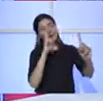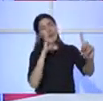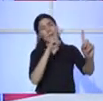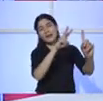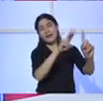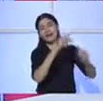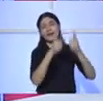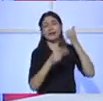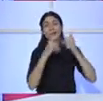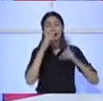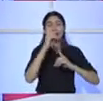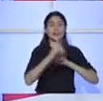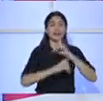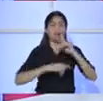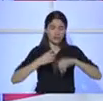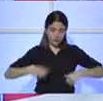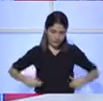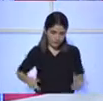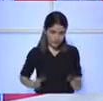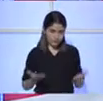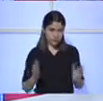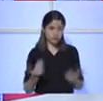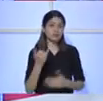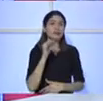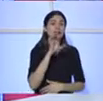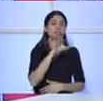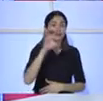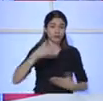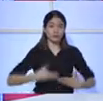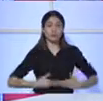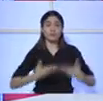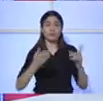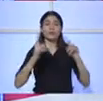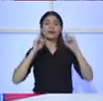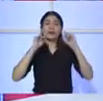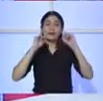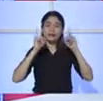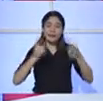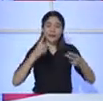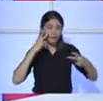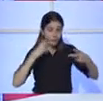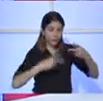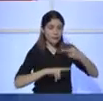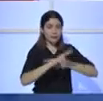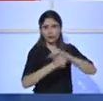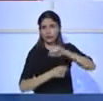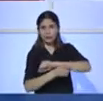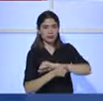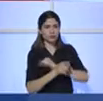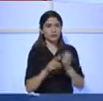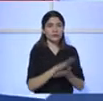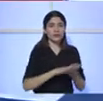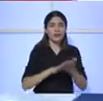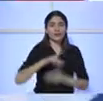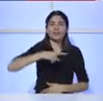institucional, perdón, el desarrollo de las instituciones para fortalecer las instituciones. Doctor, por ejemplo, esta